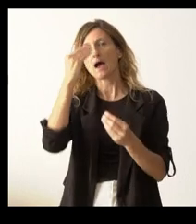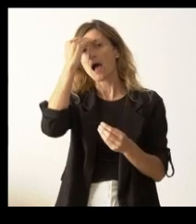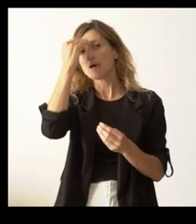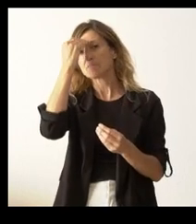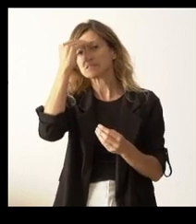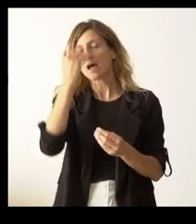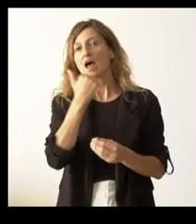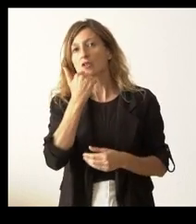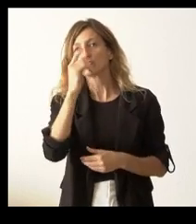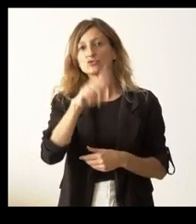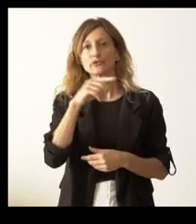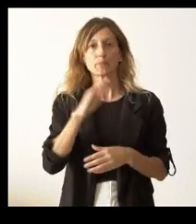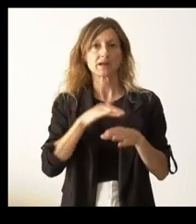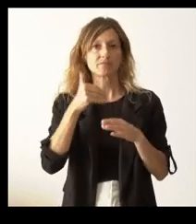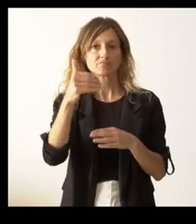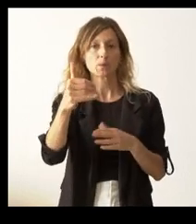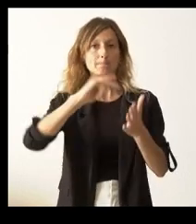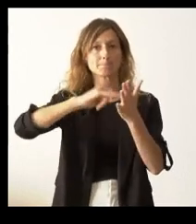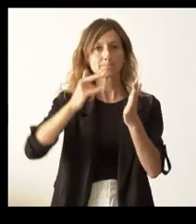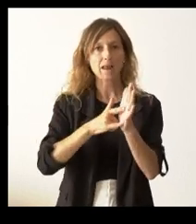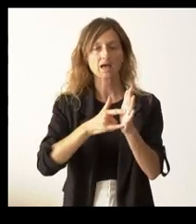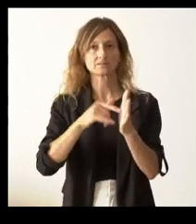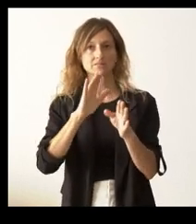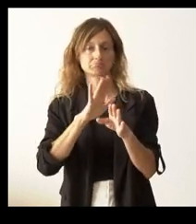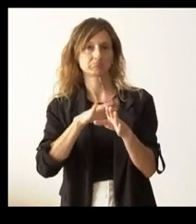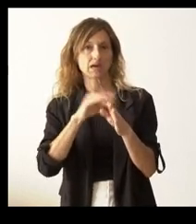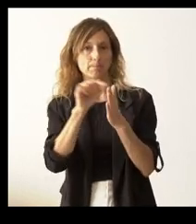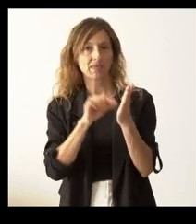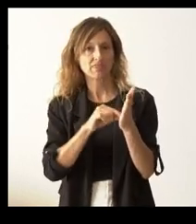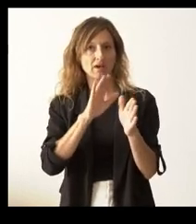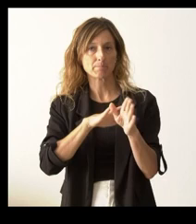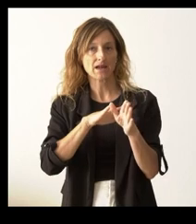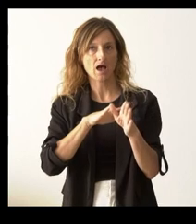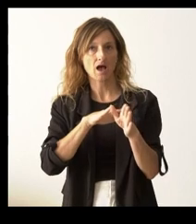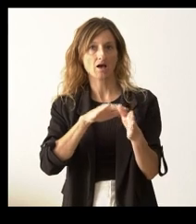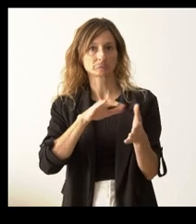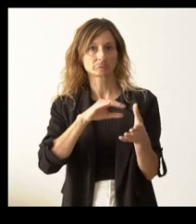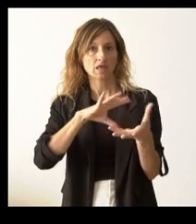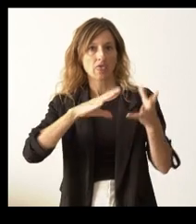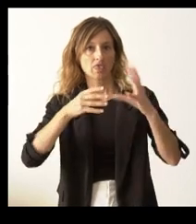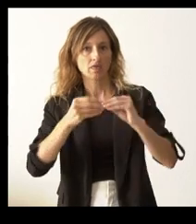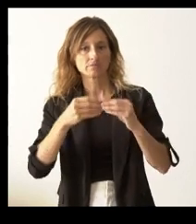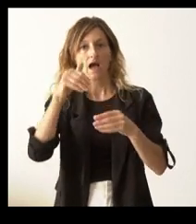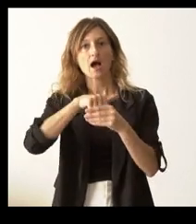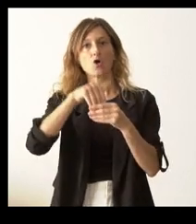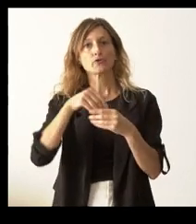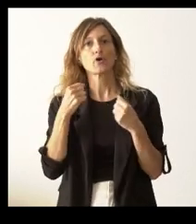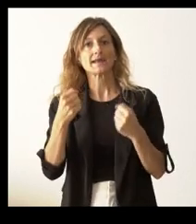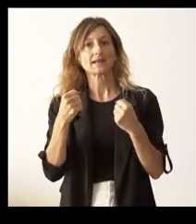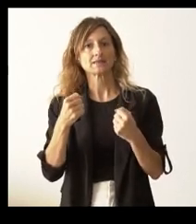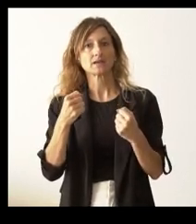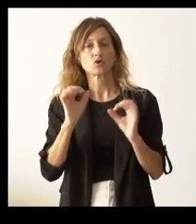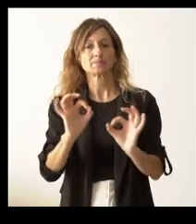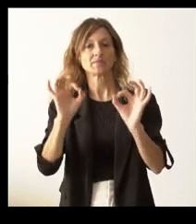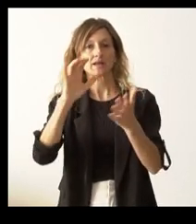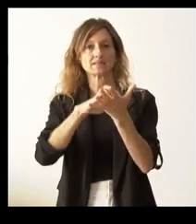pueda haber en algún momento algún plan con una serie de medidas que se pueden adoptar para ese ahorro energético, específicamente en